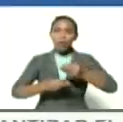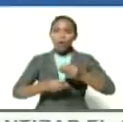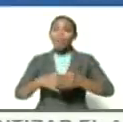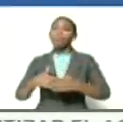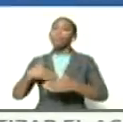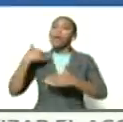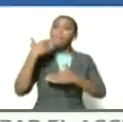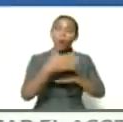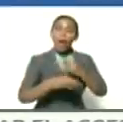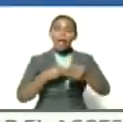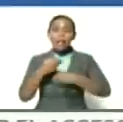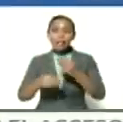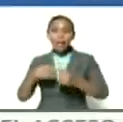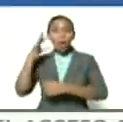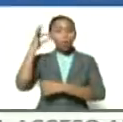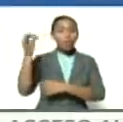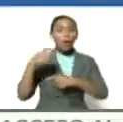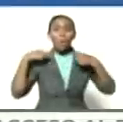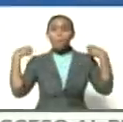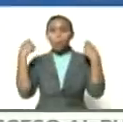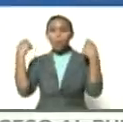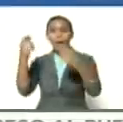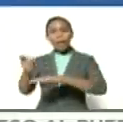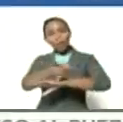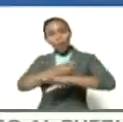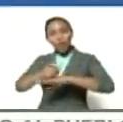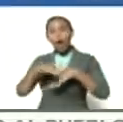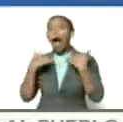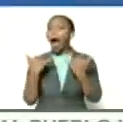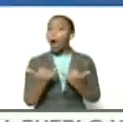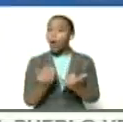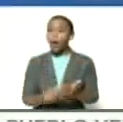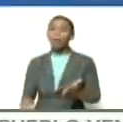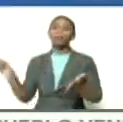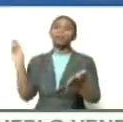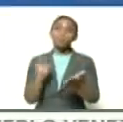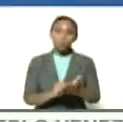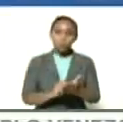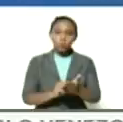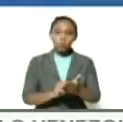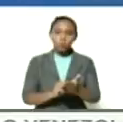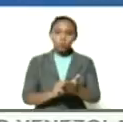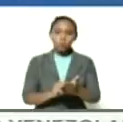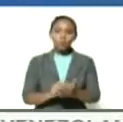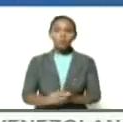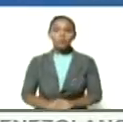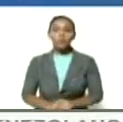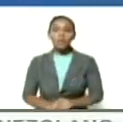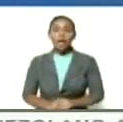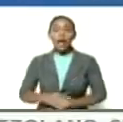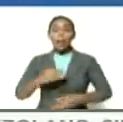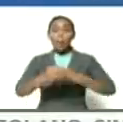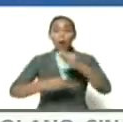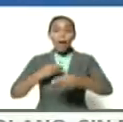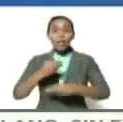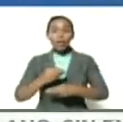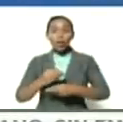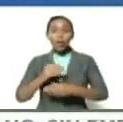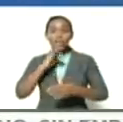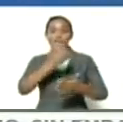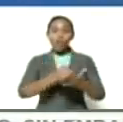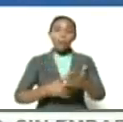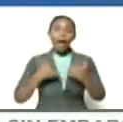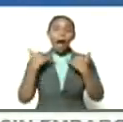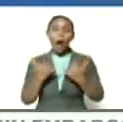creé los consejos populares de gobierno que ahora vamos a retomar hemos creado mil formas y ahora